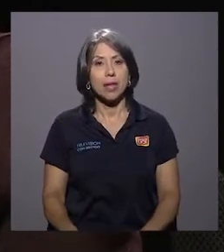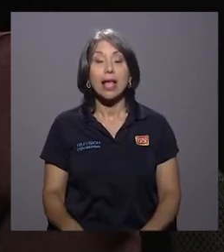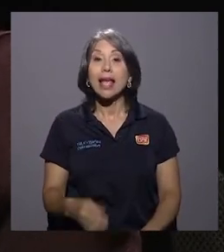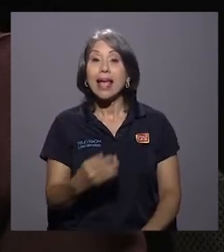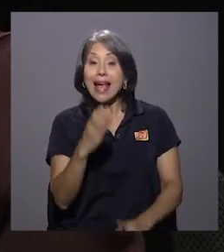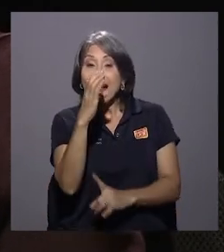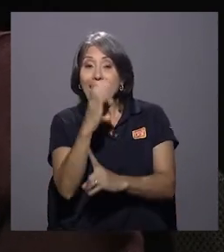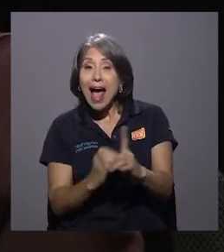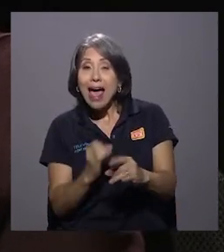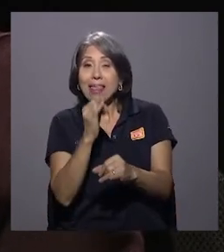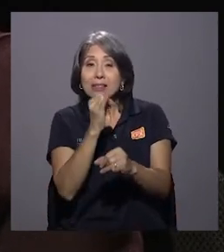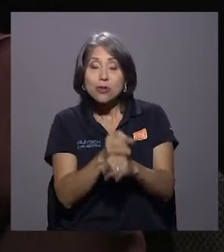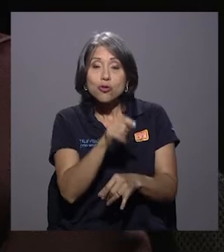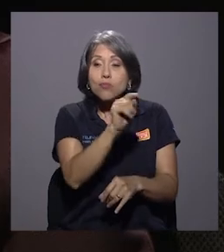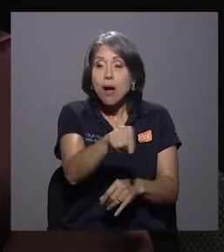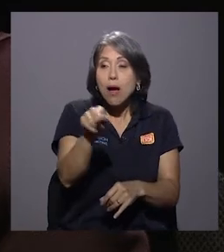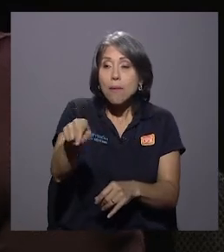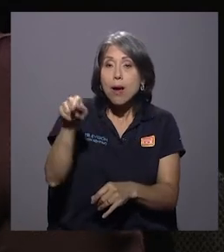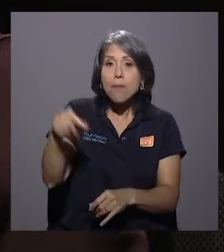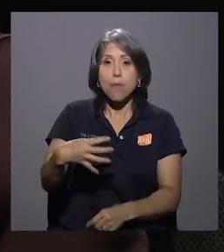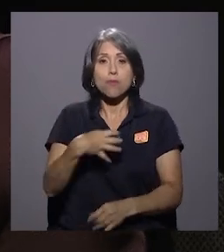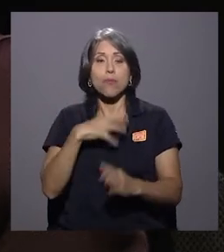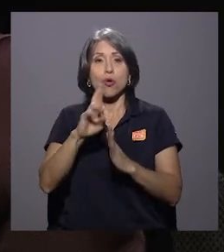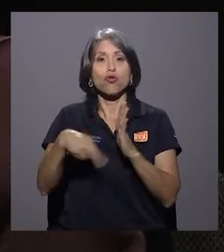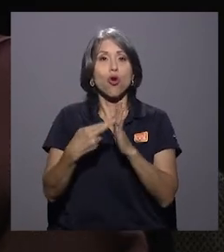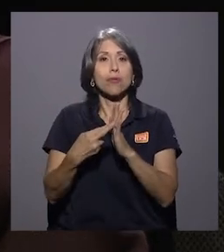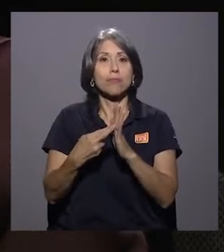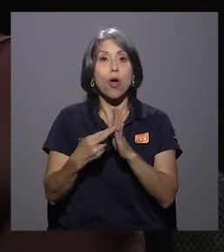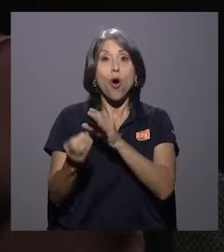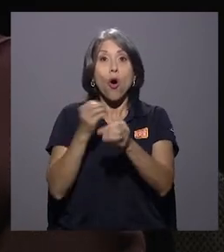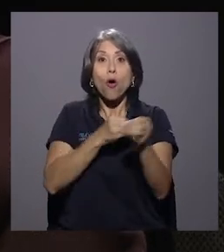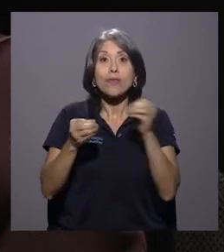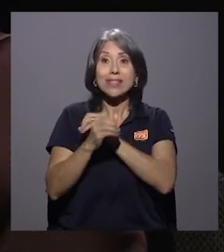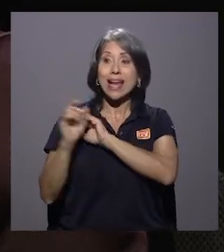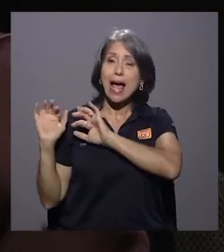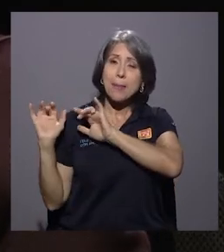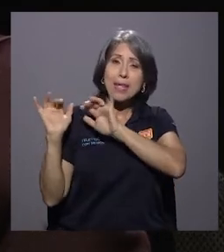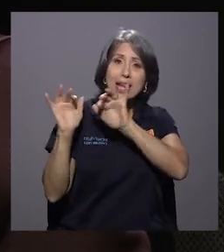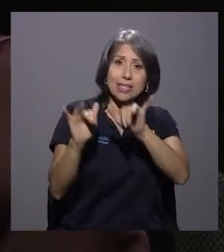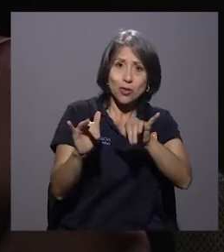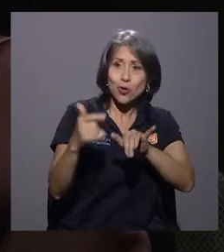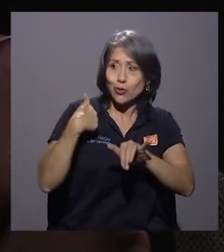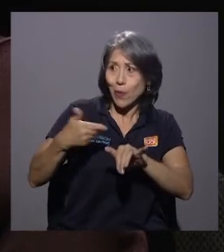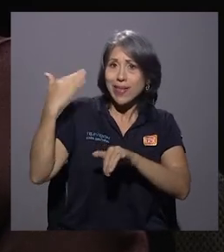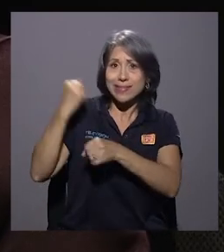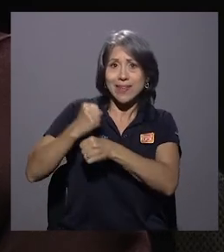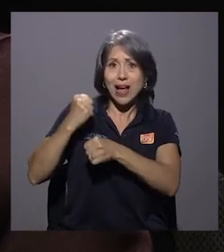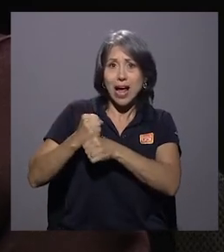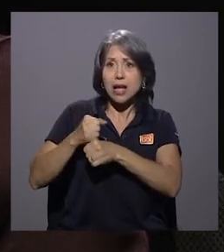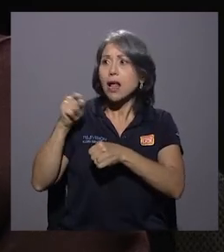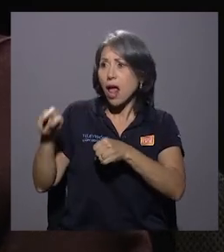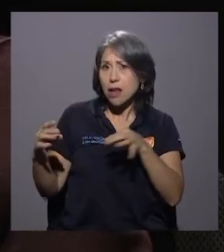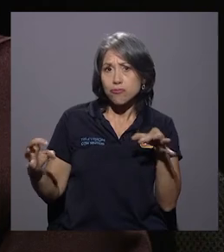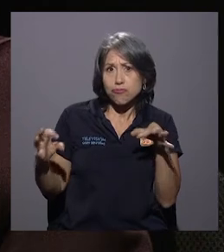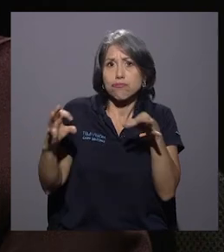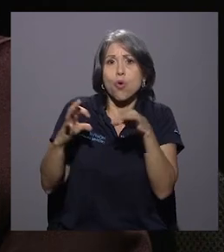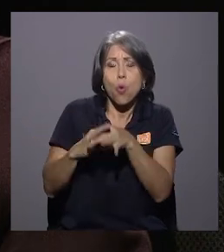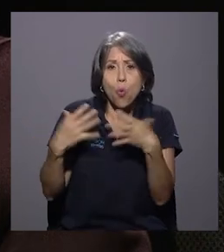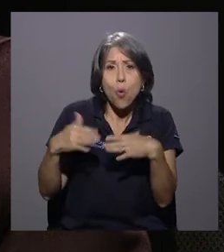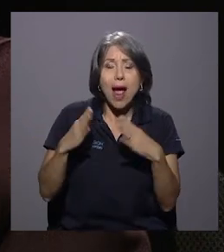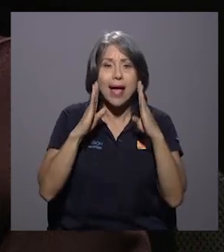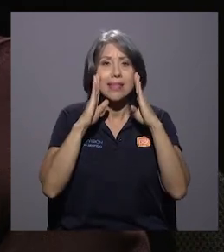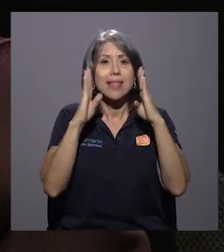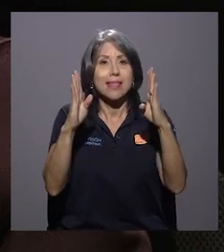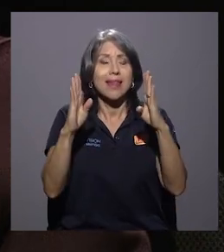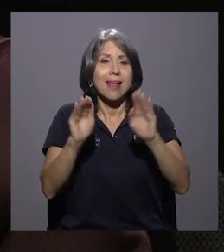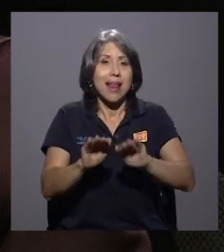Cada una de las instituciones tiene su rol. Migración, una institución de la que vengo, se trabaja muy de la mano para atender los casos